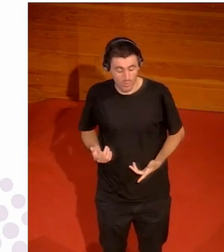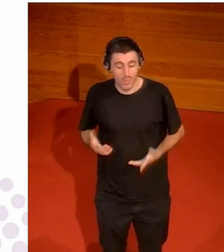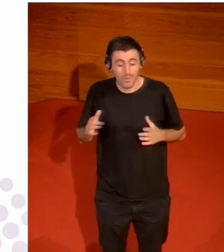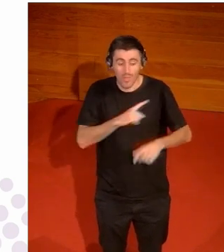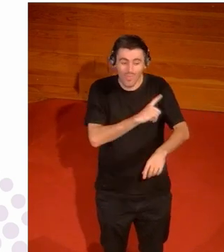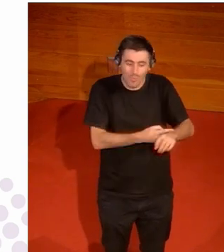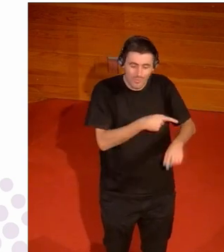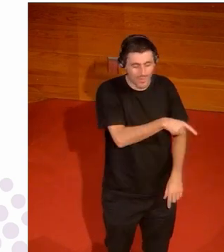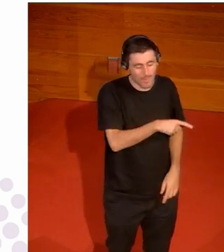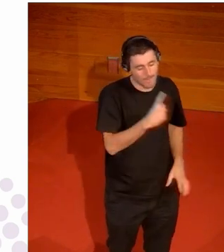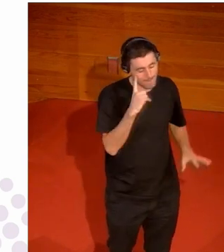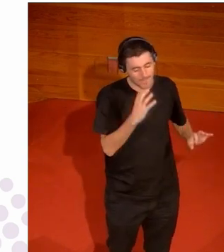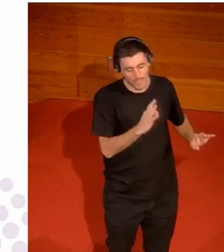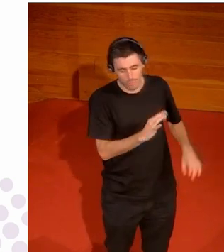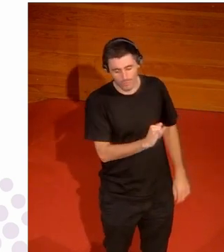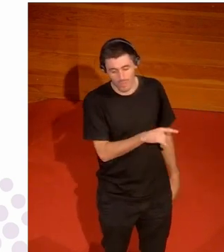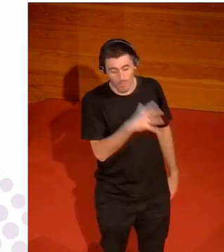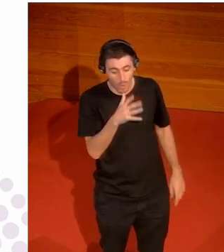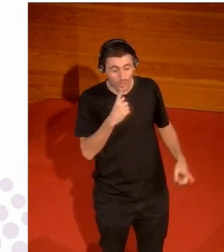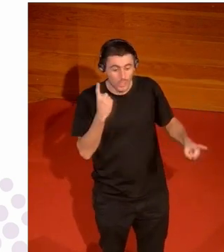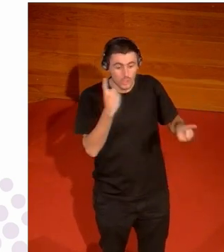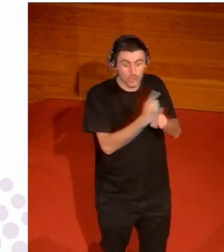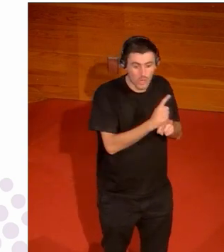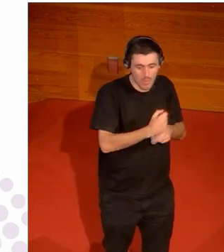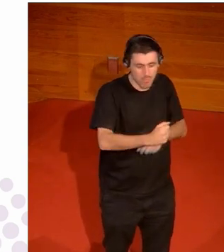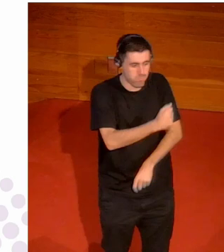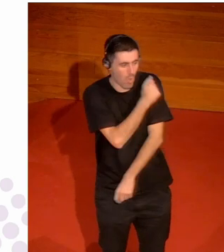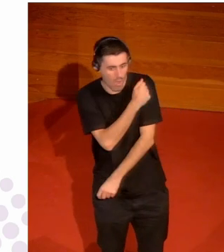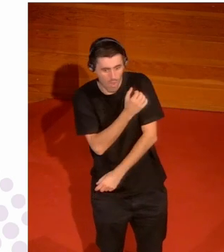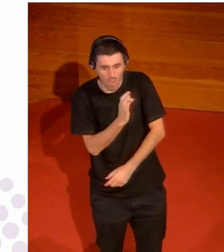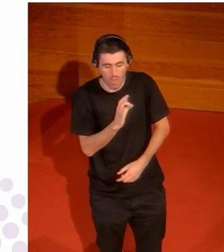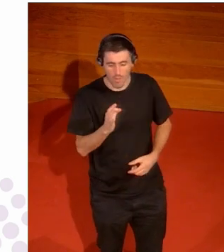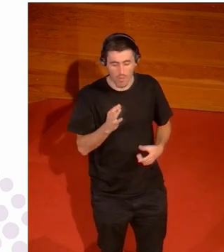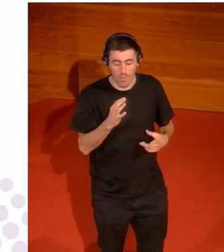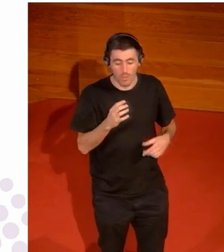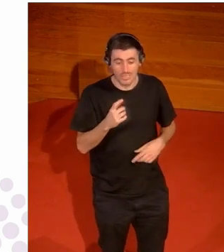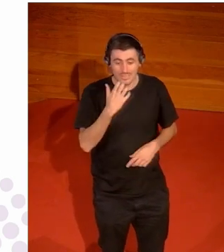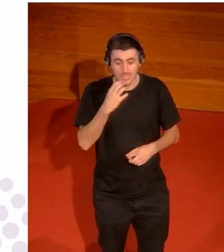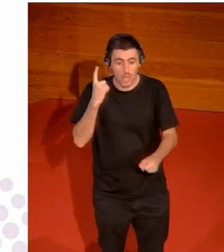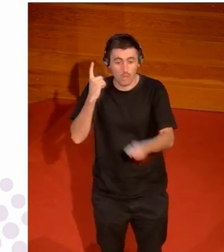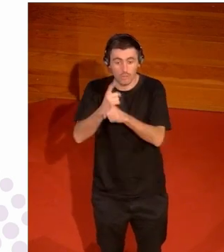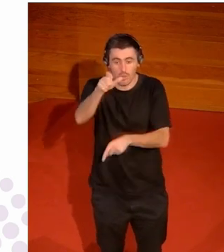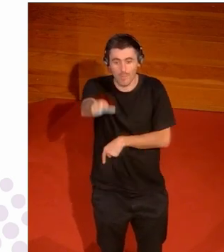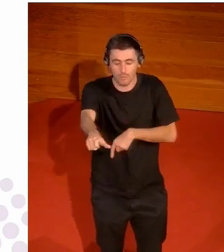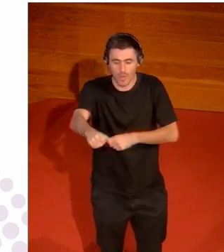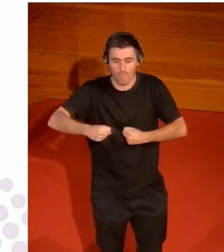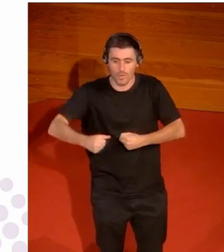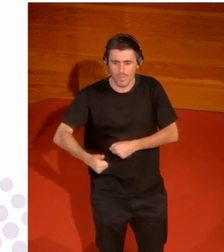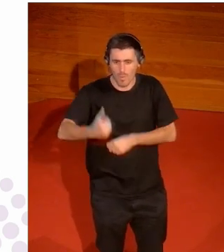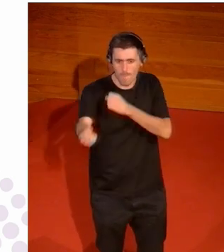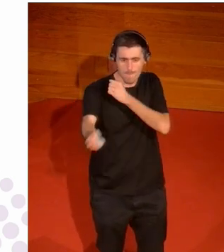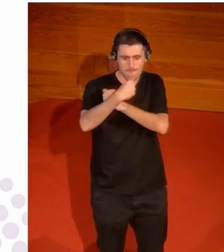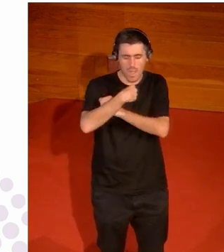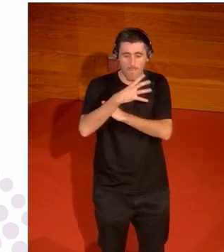puede ser un peligro puede ser peligroso si te chocas o te enfrentas a una persona que tiene mucho más fuerza que tú porque ha nacido con una